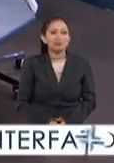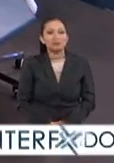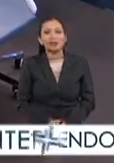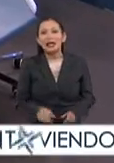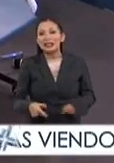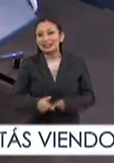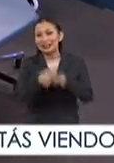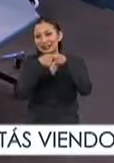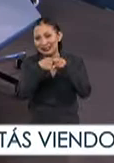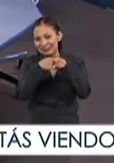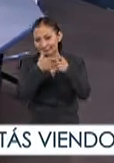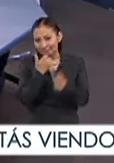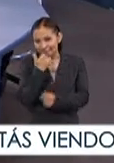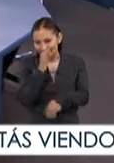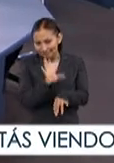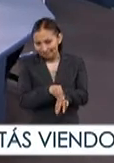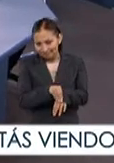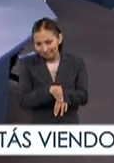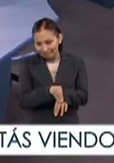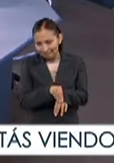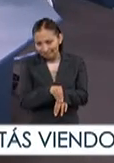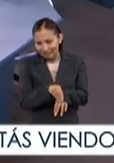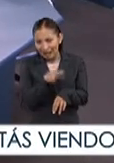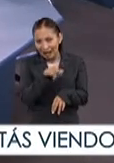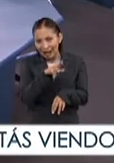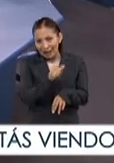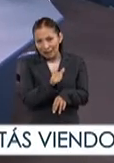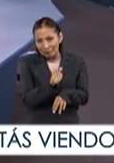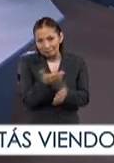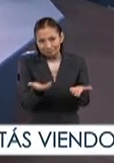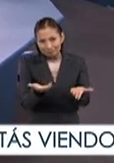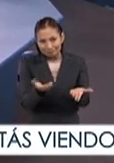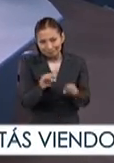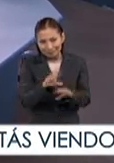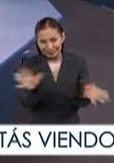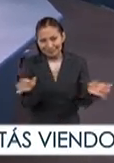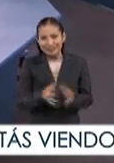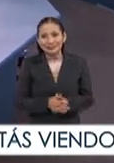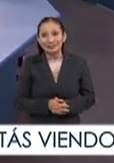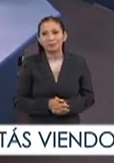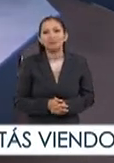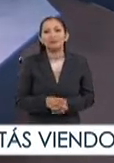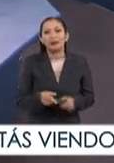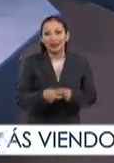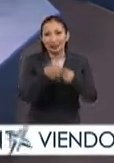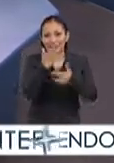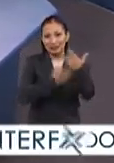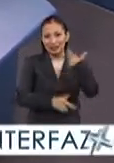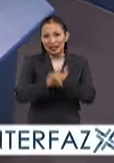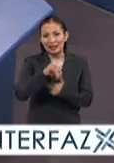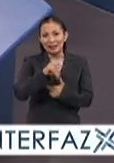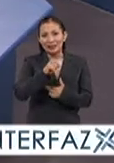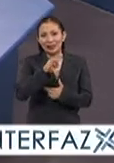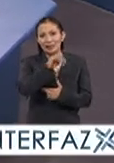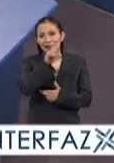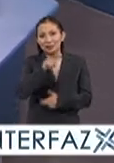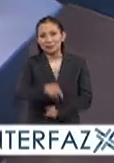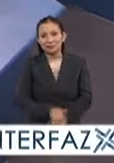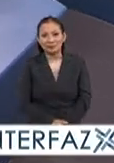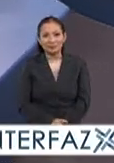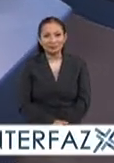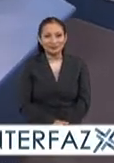Vamos a hacer una pausa si nos lo permites Ana Cristina si nos lo permites Claro, por supuesto Una pausa y regresamos a estos interfaz.